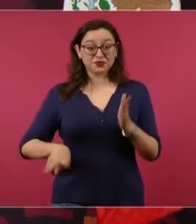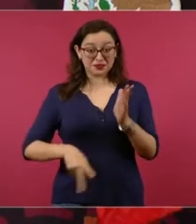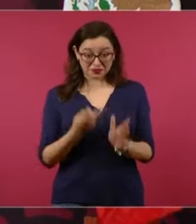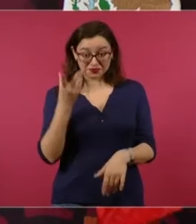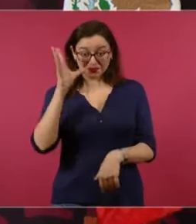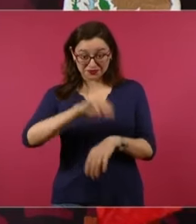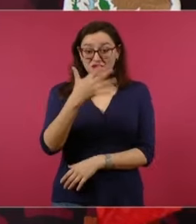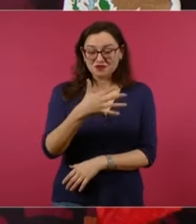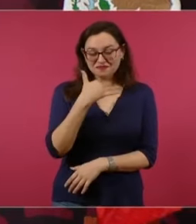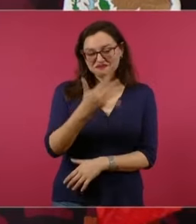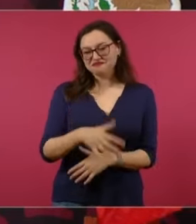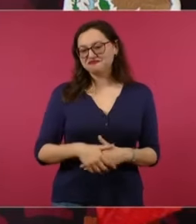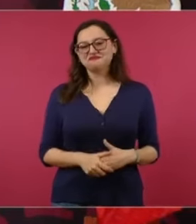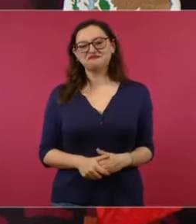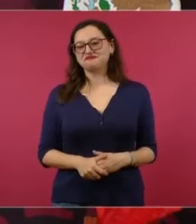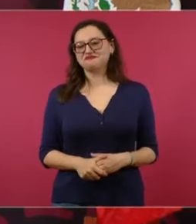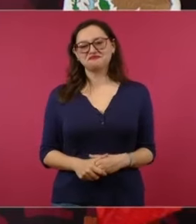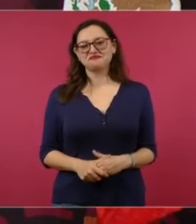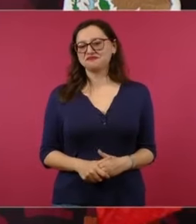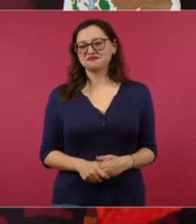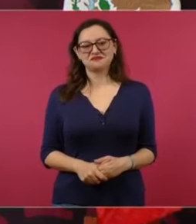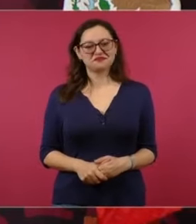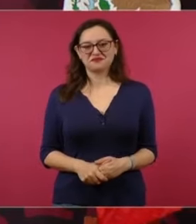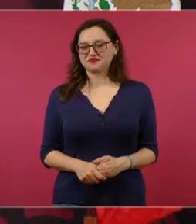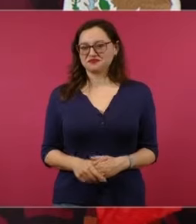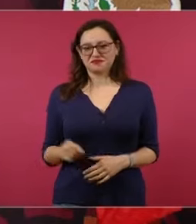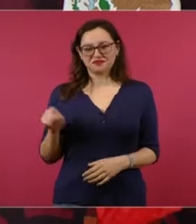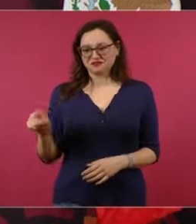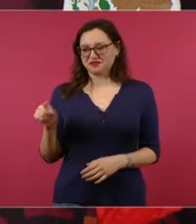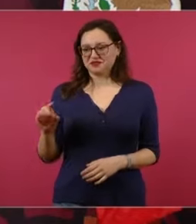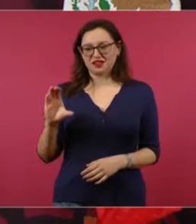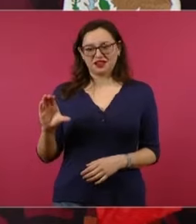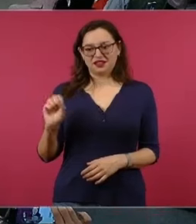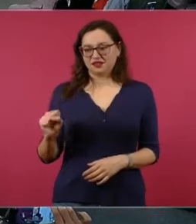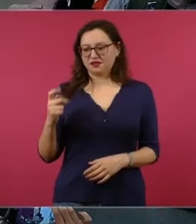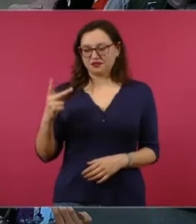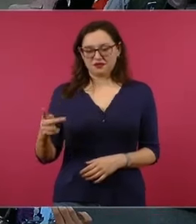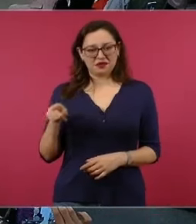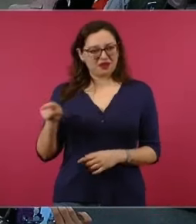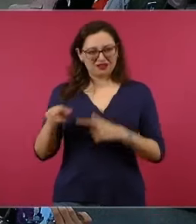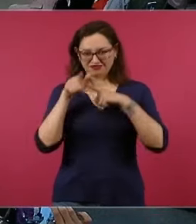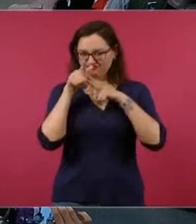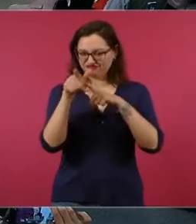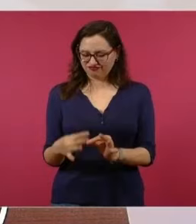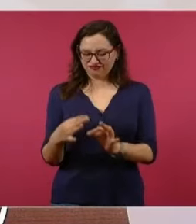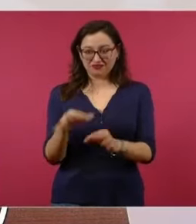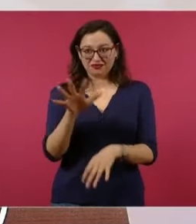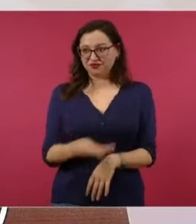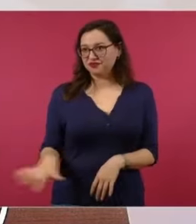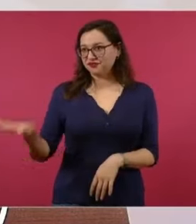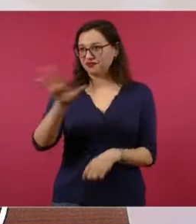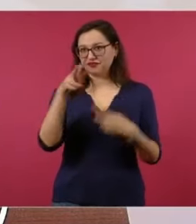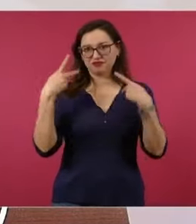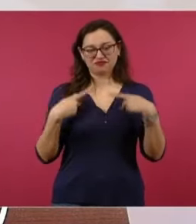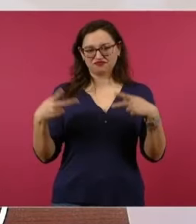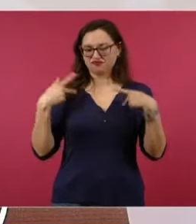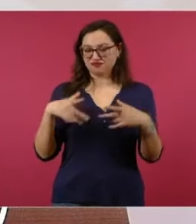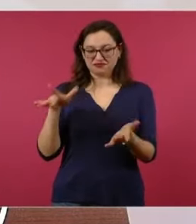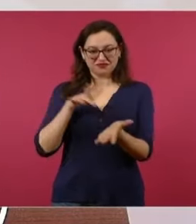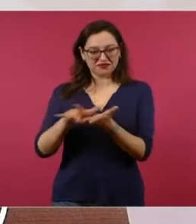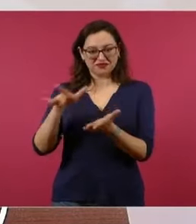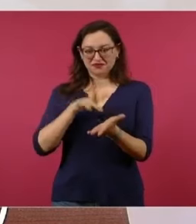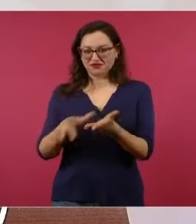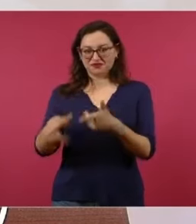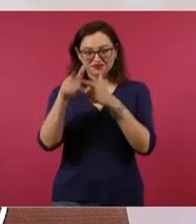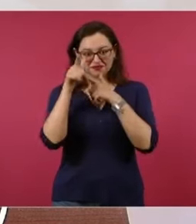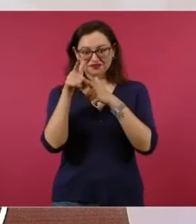corrupción? No, no, no, no, no, Claudia le va a seguir dando apoyo al pueblo y sabe muy bien, sabe perfectamente bien